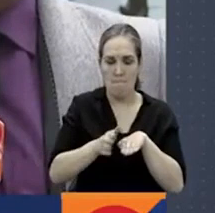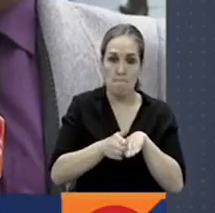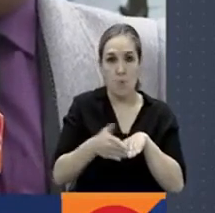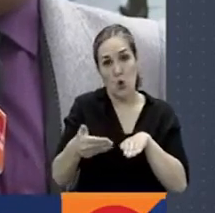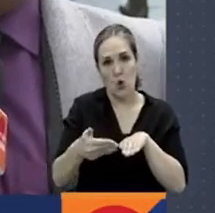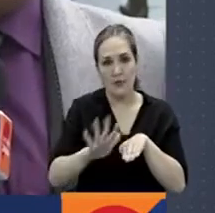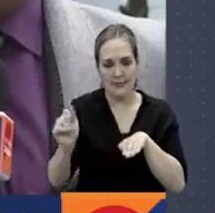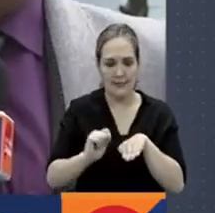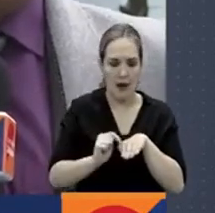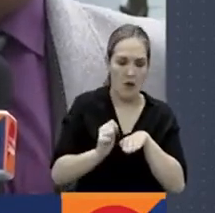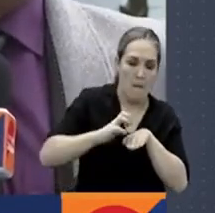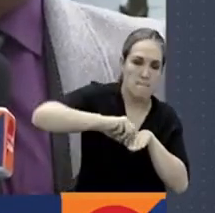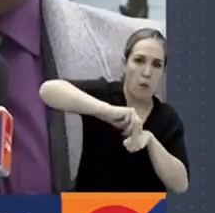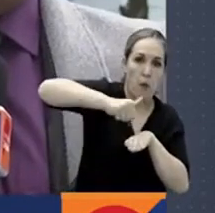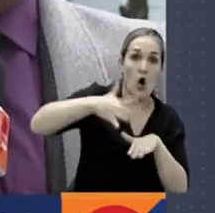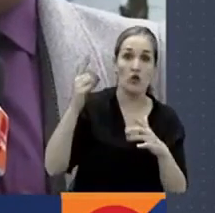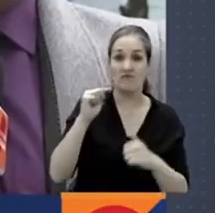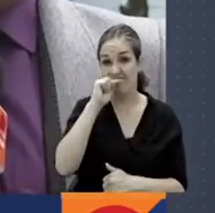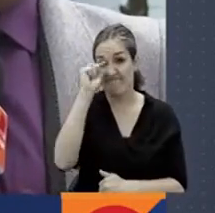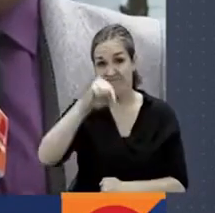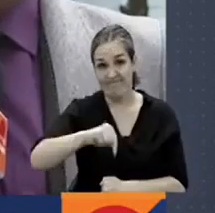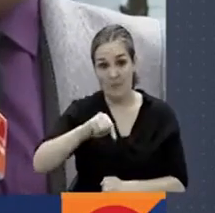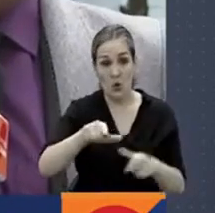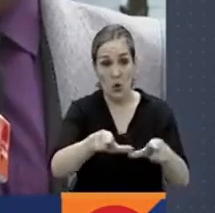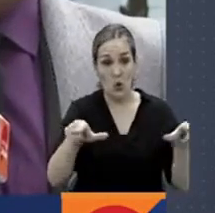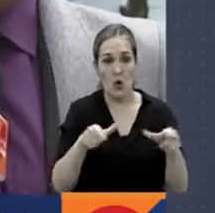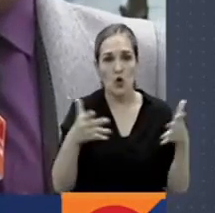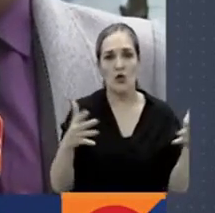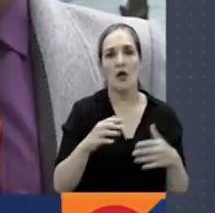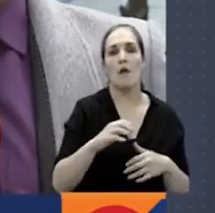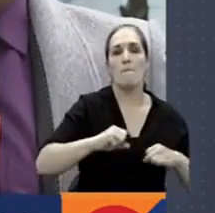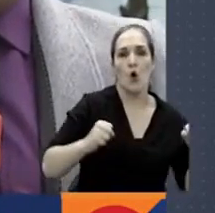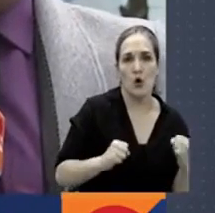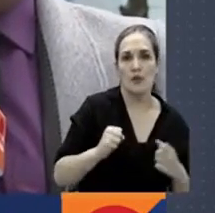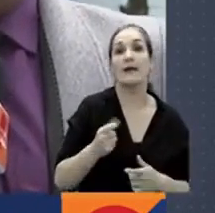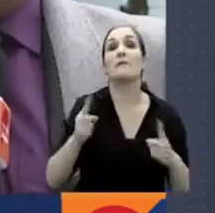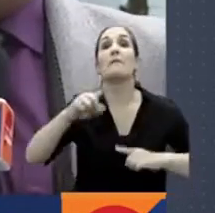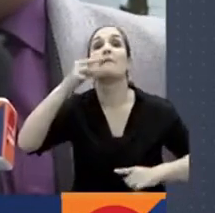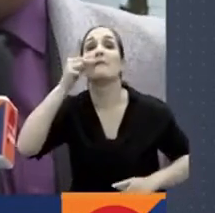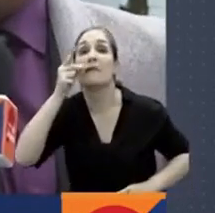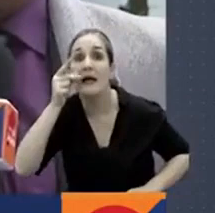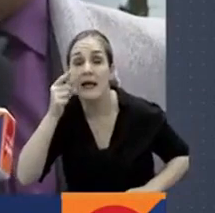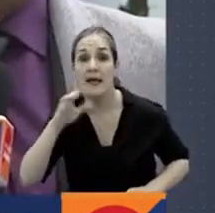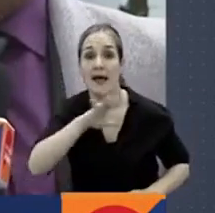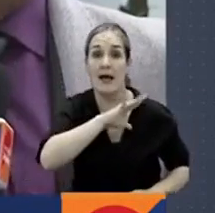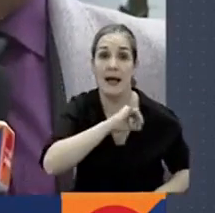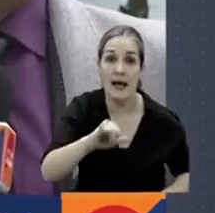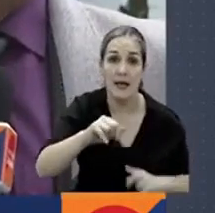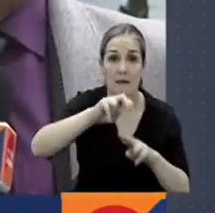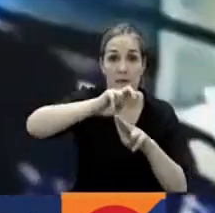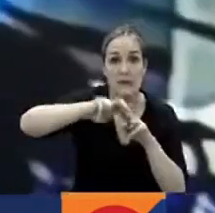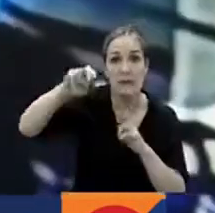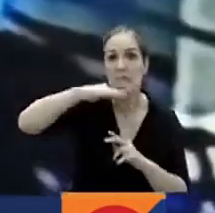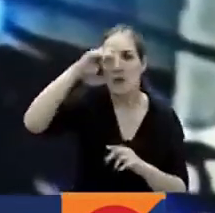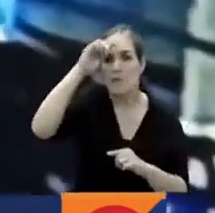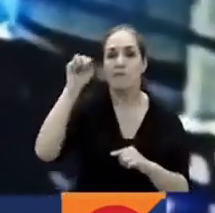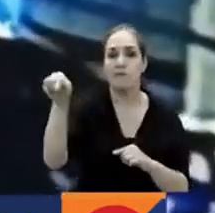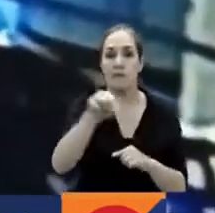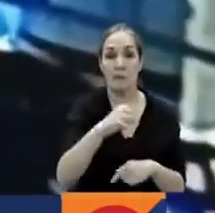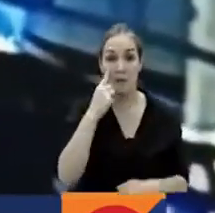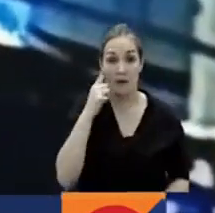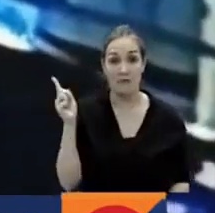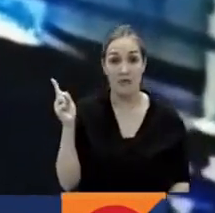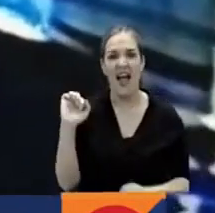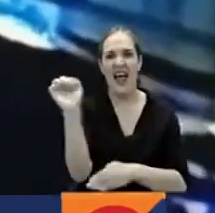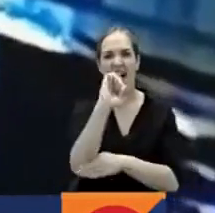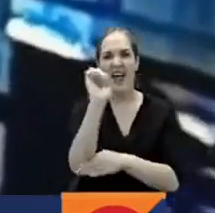exclusivas, no solo de la capital colombiana, sino también de Pereira, Manizales, en Cali y Medellín. Si usted cree